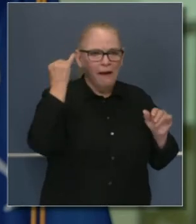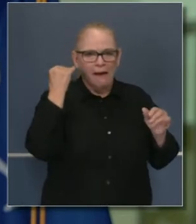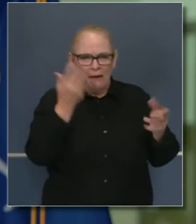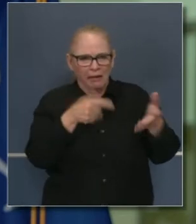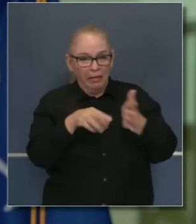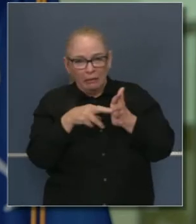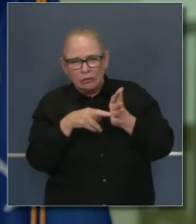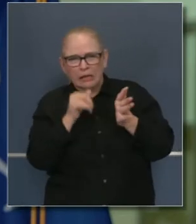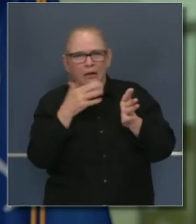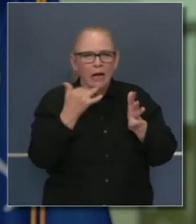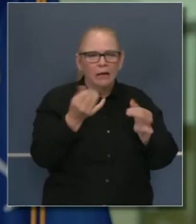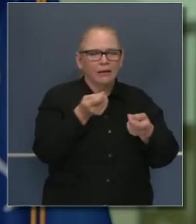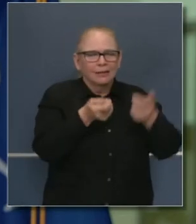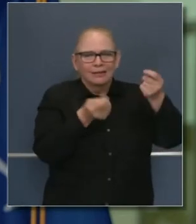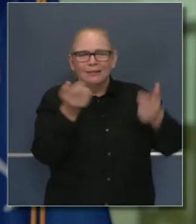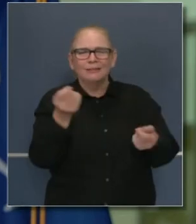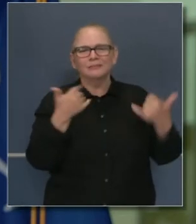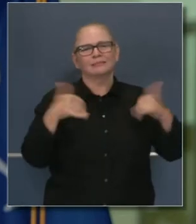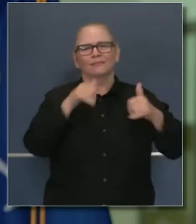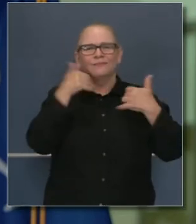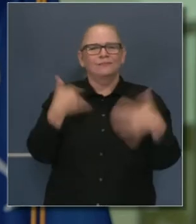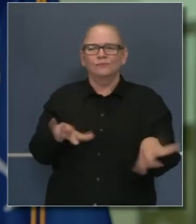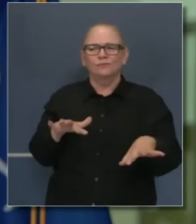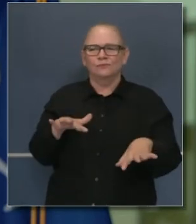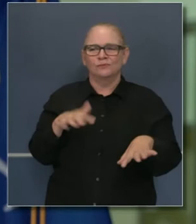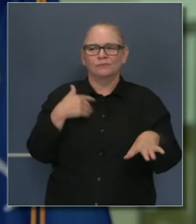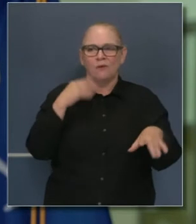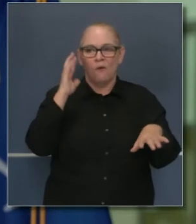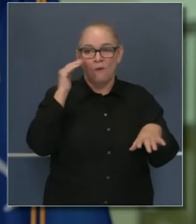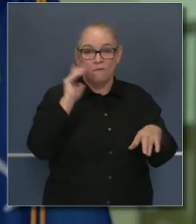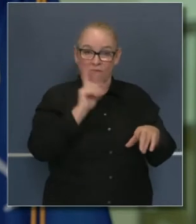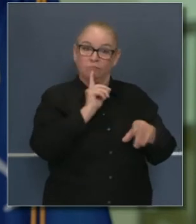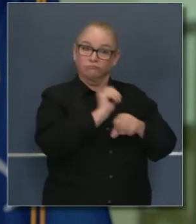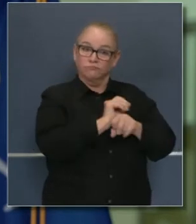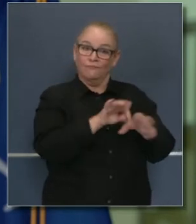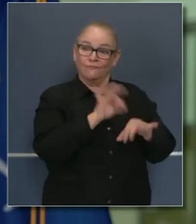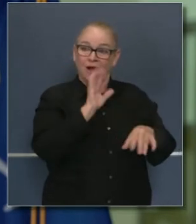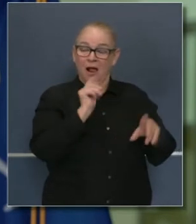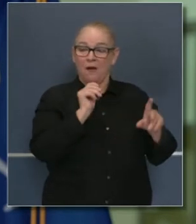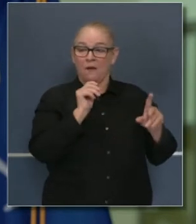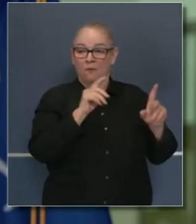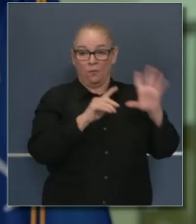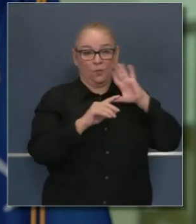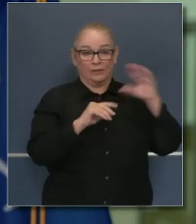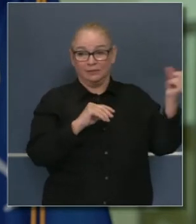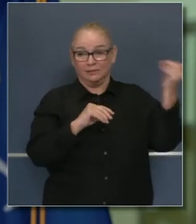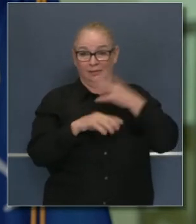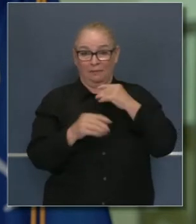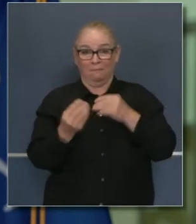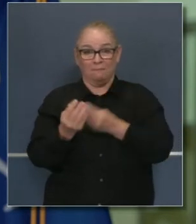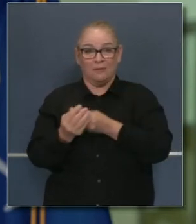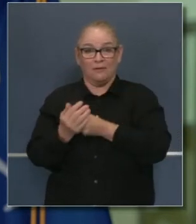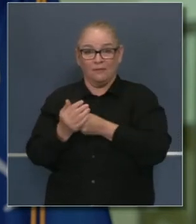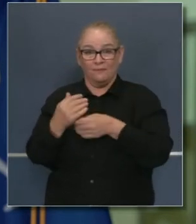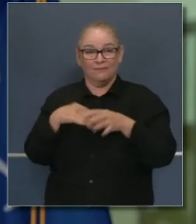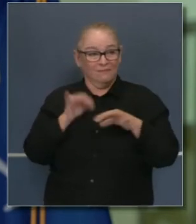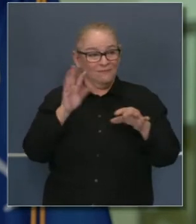tengamos claridades sobre todos los detalles, publicaremos exactamente cuándo serán recibidos esos dólares.